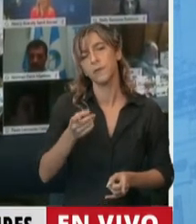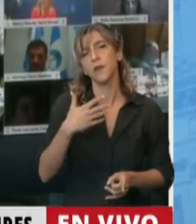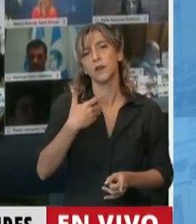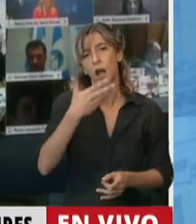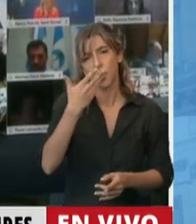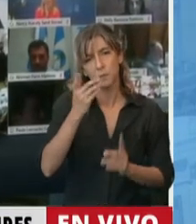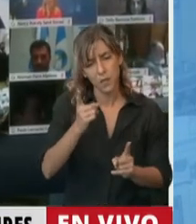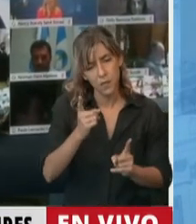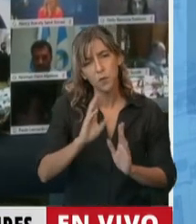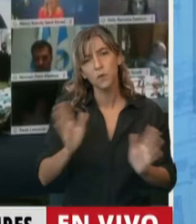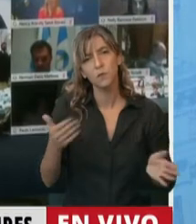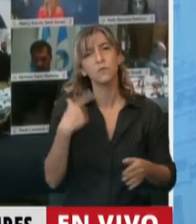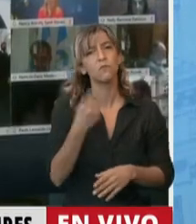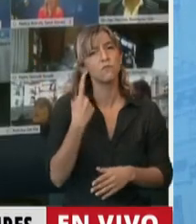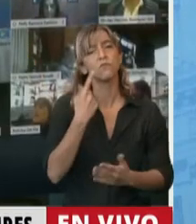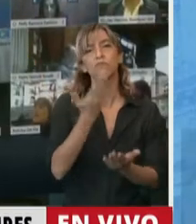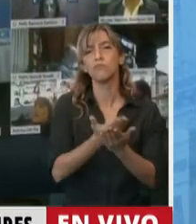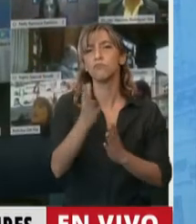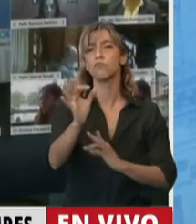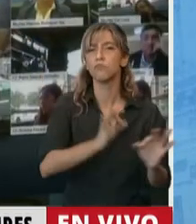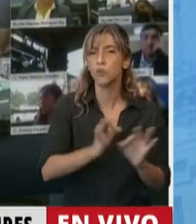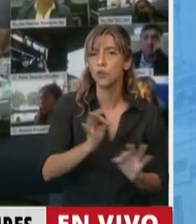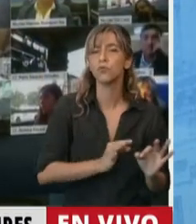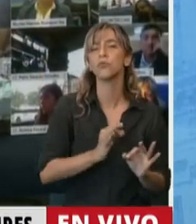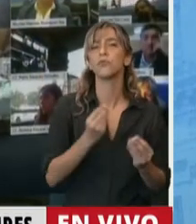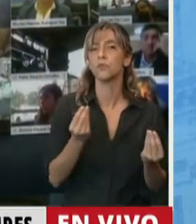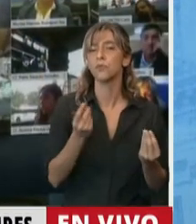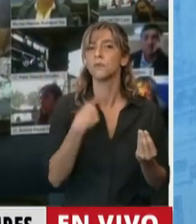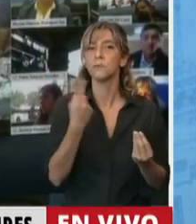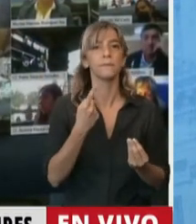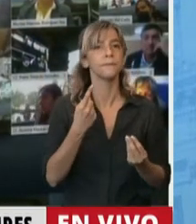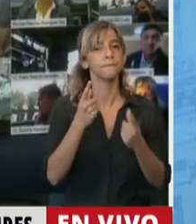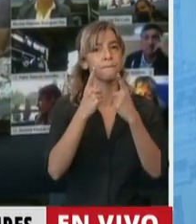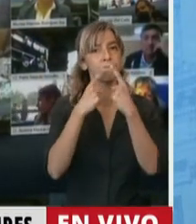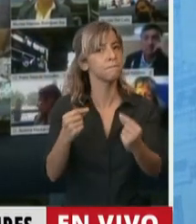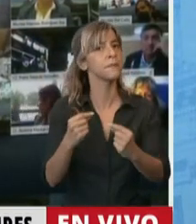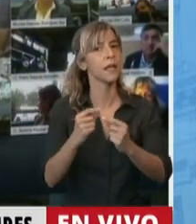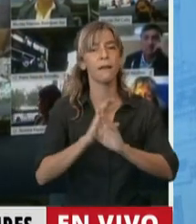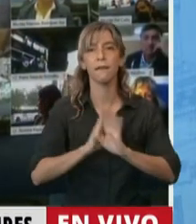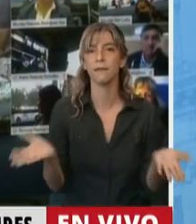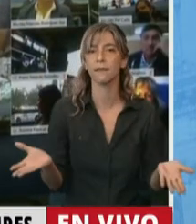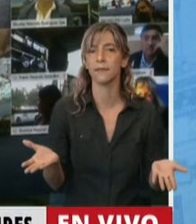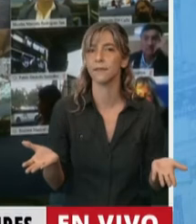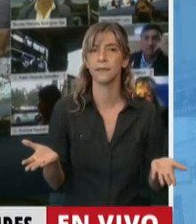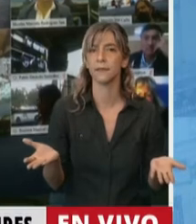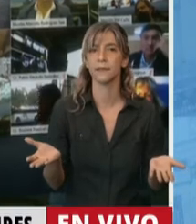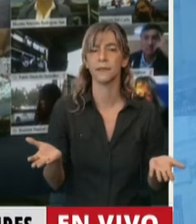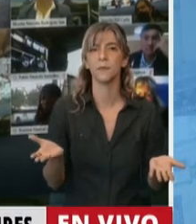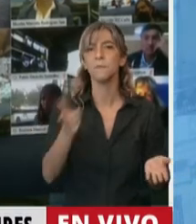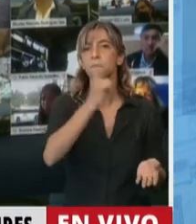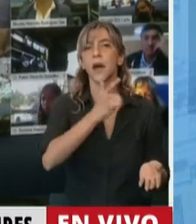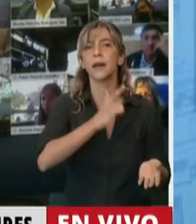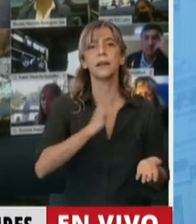para reclamar que se aceleren y dejen de estar en un